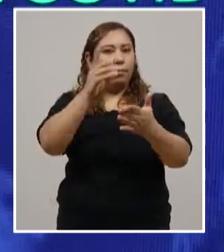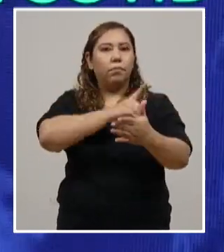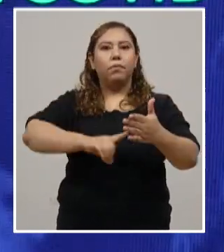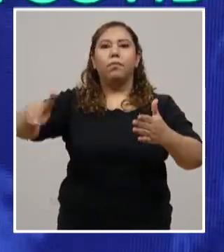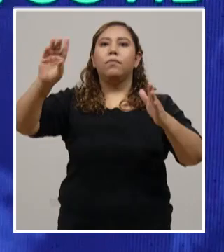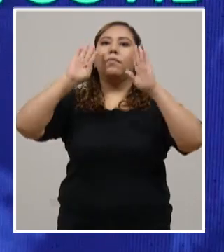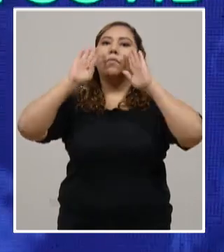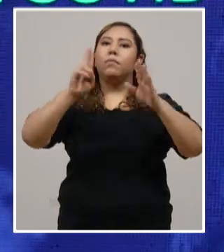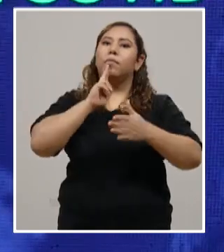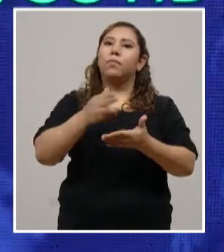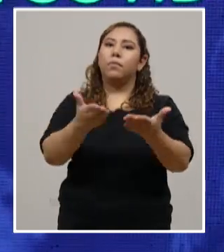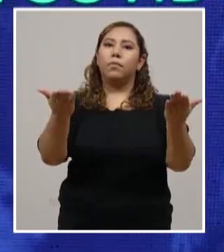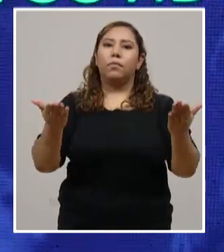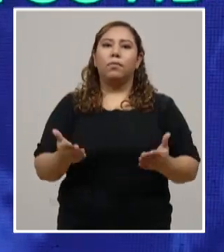bendiga Honduras.